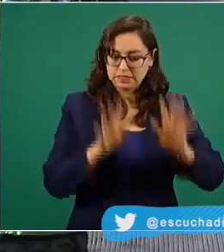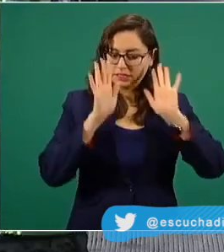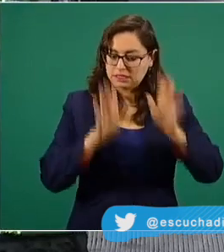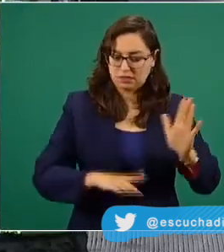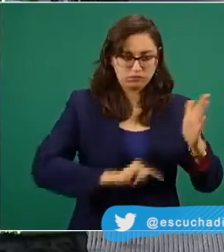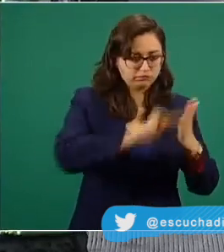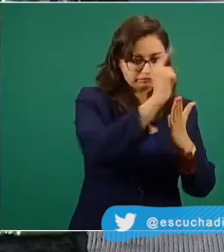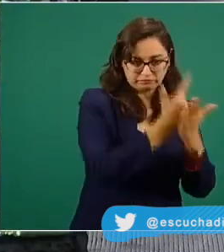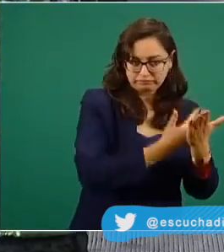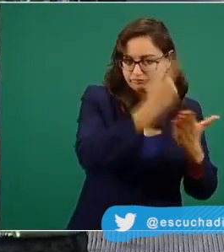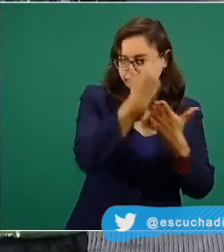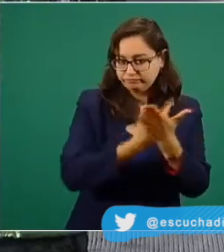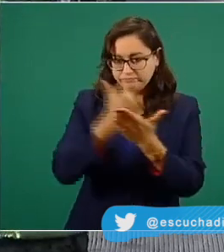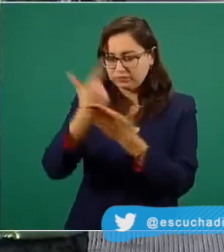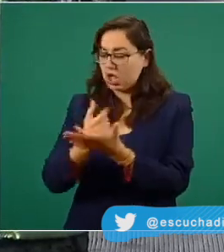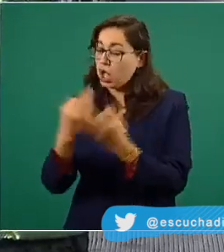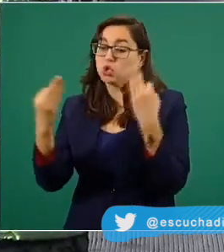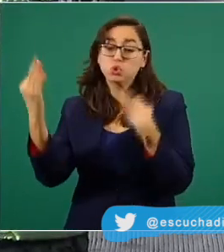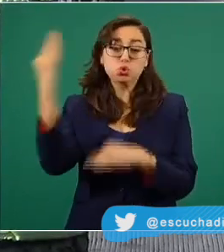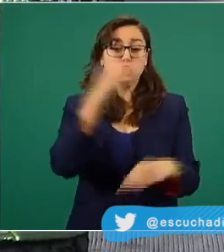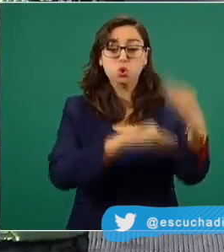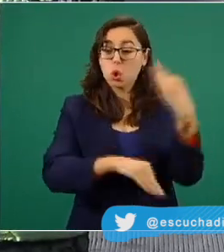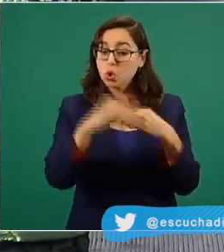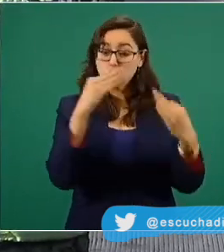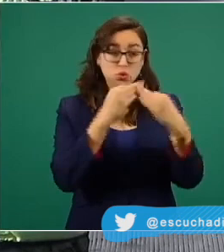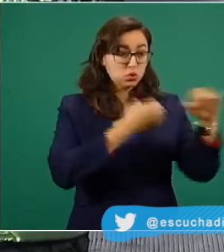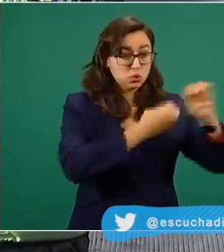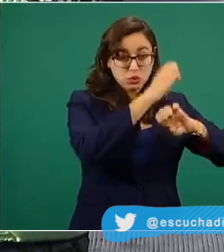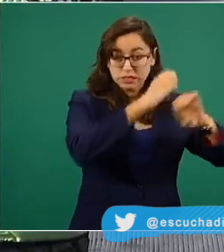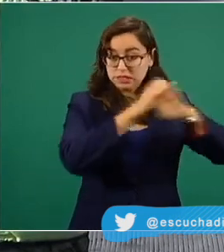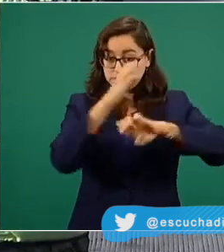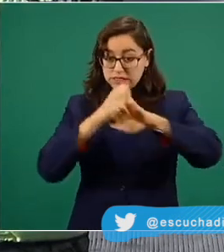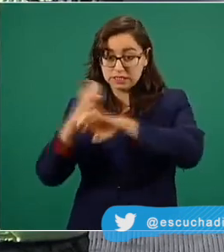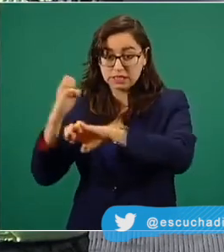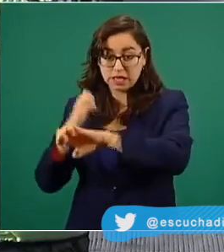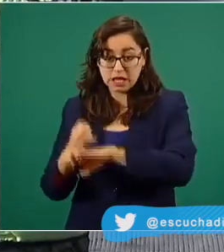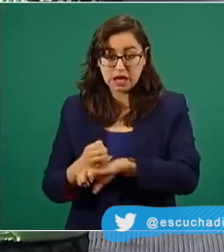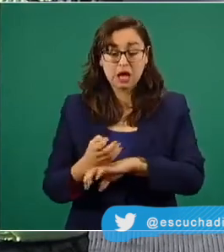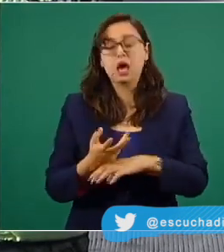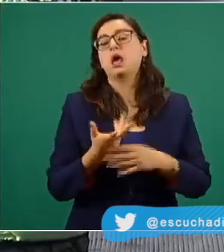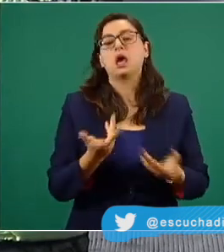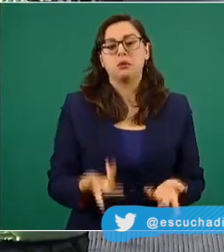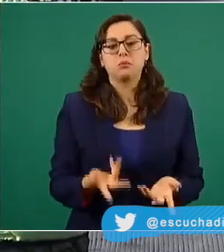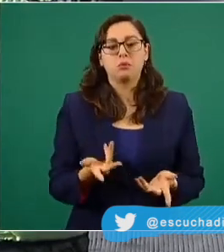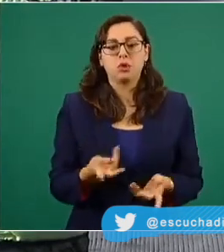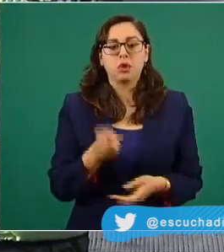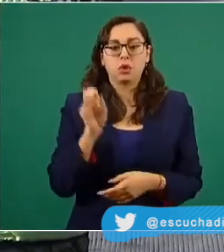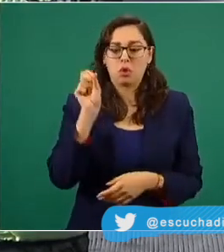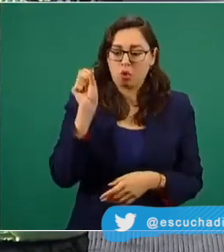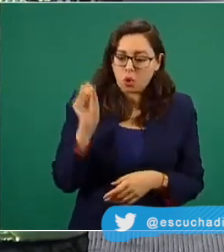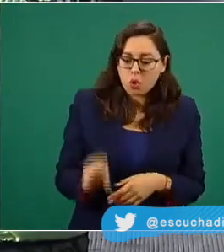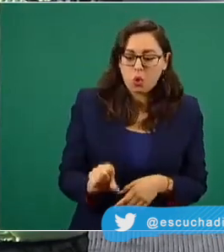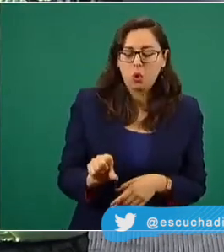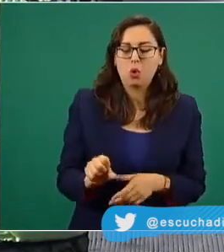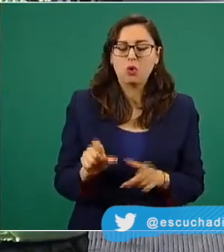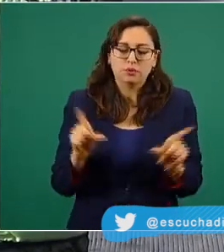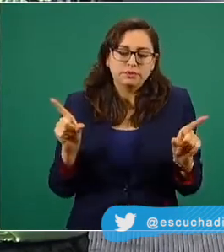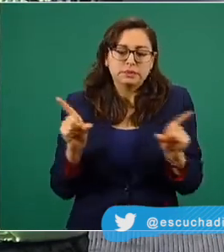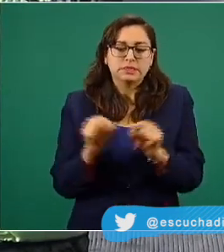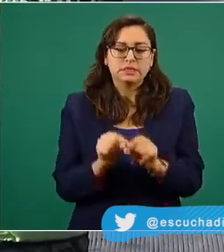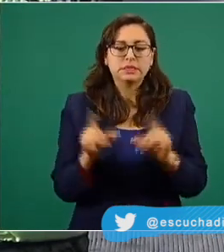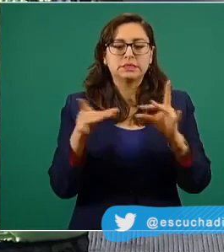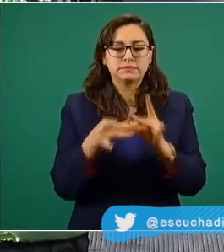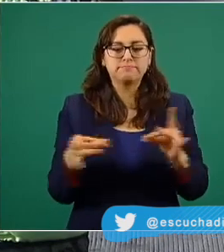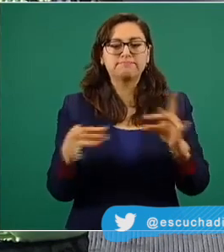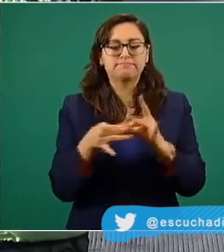todas las entidades estatales y en esta breve ceremonia, la primera del año, nos